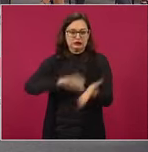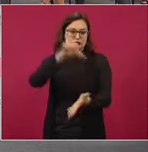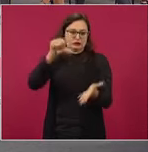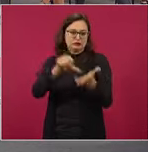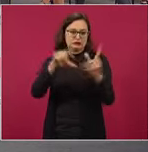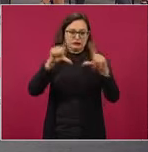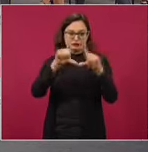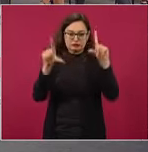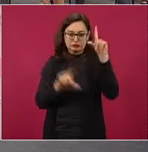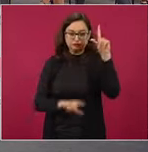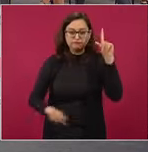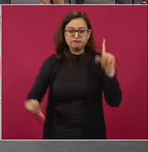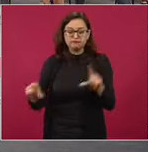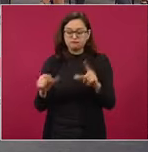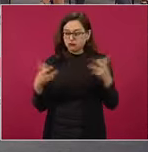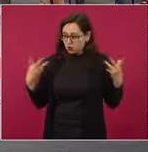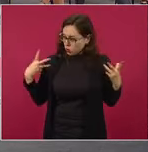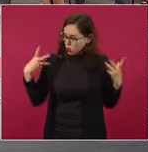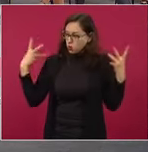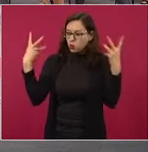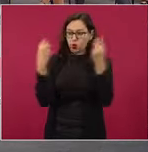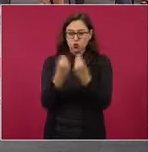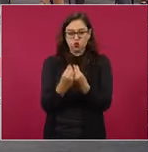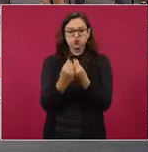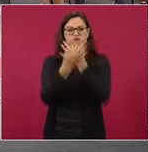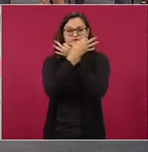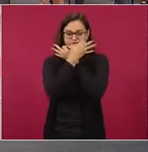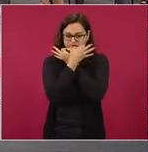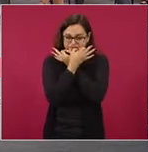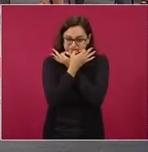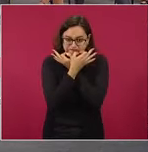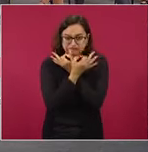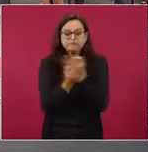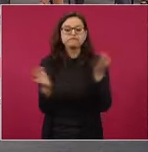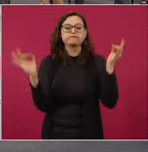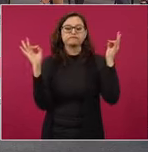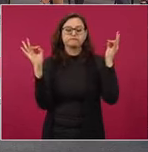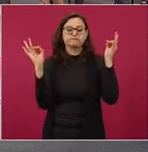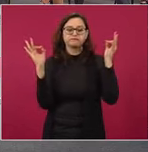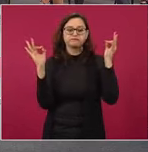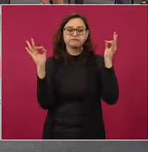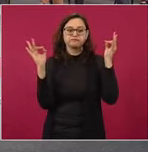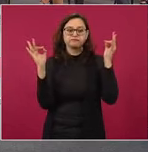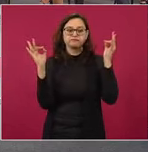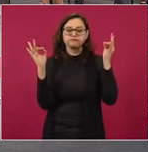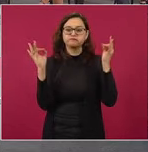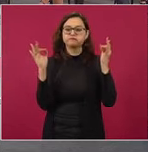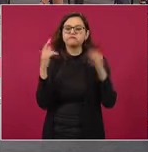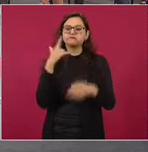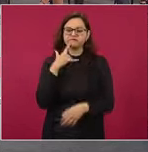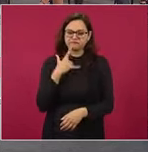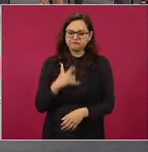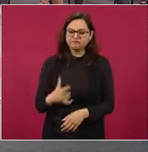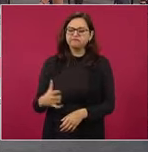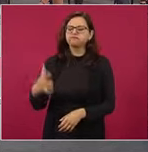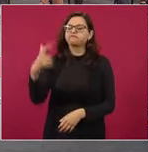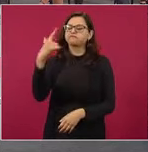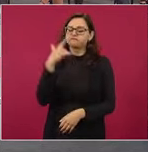decimos a los cuatro vientos que no claudicaremos,